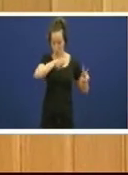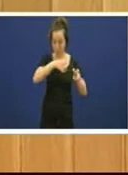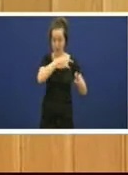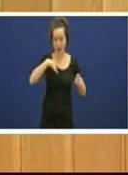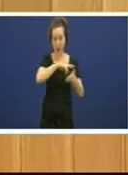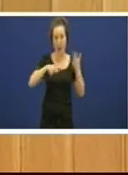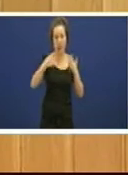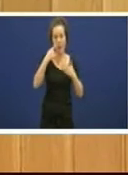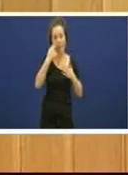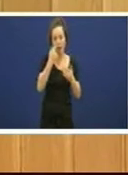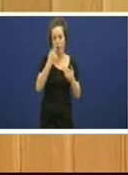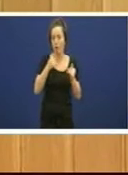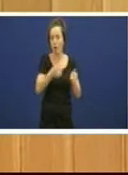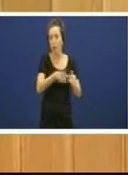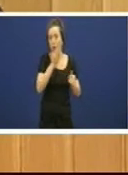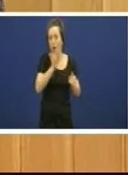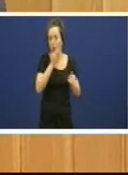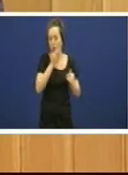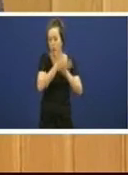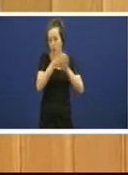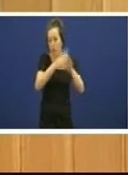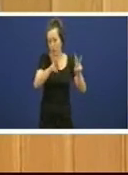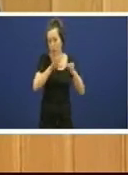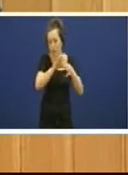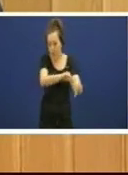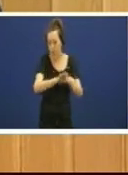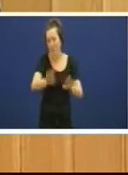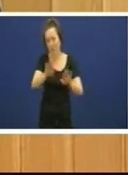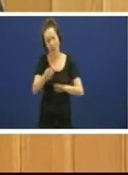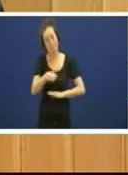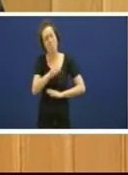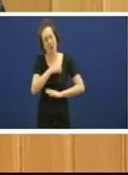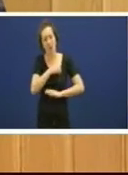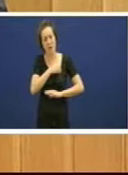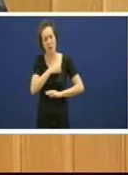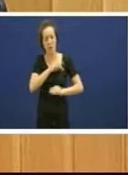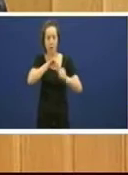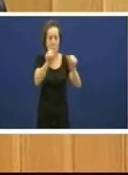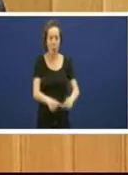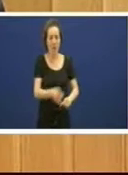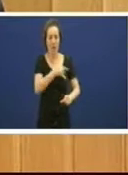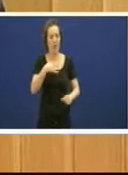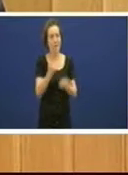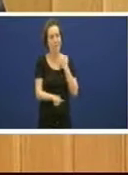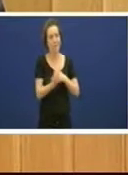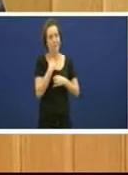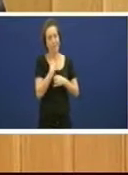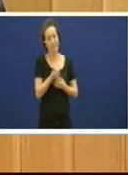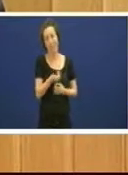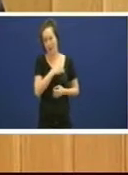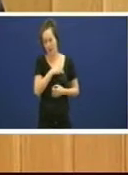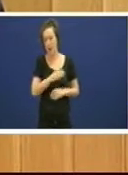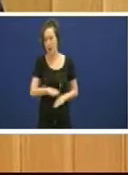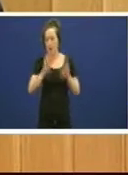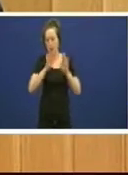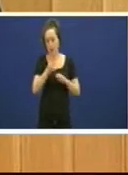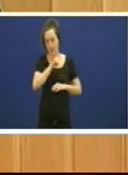Banco nos lamentamos a perda do modelo de Caixas non xa dixemos que nos parecía paradóxico que fose un